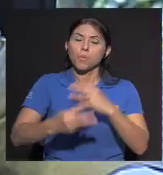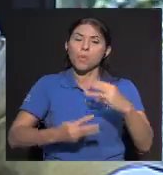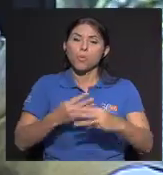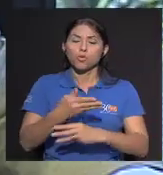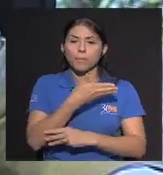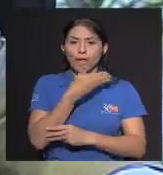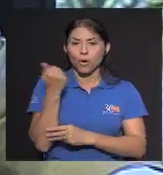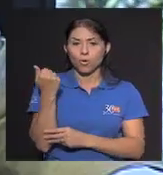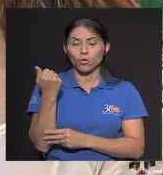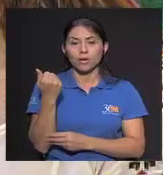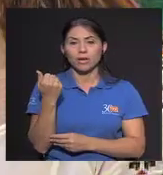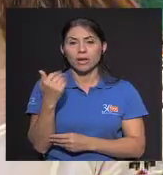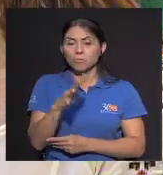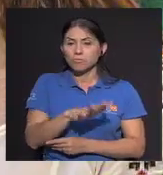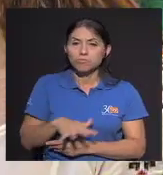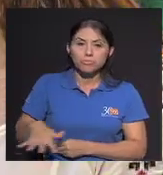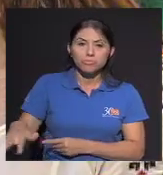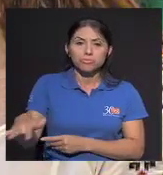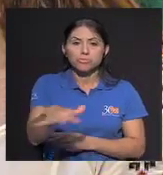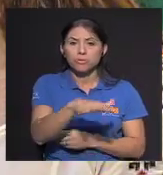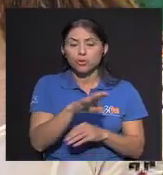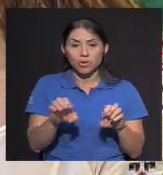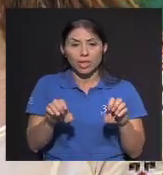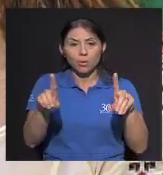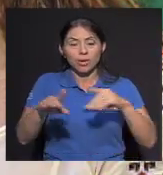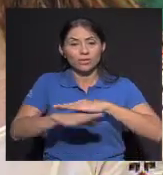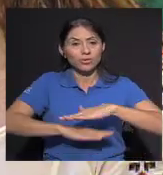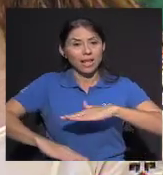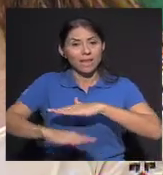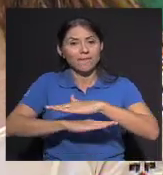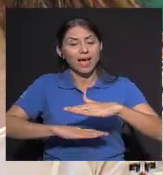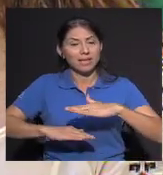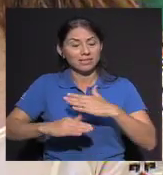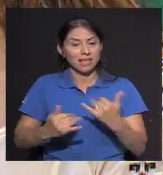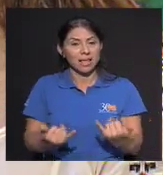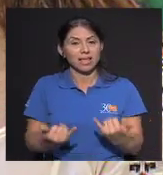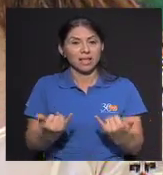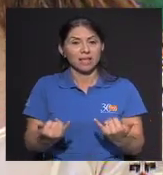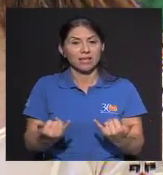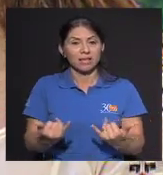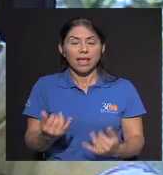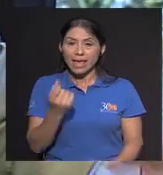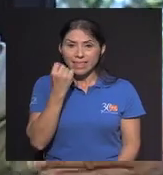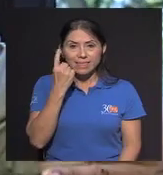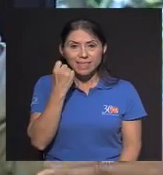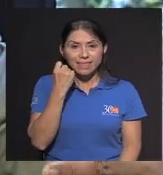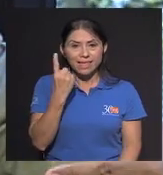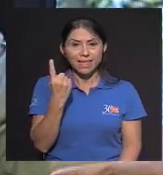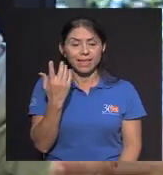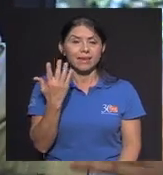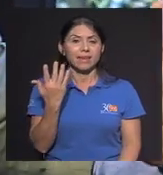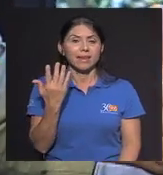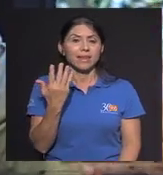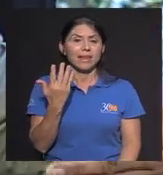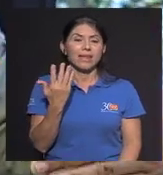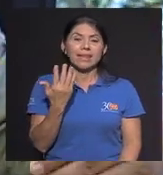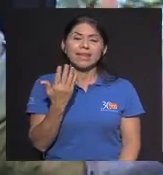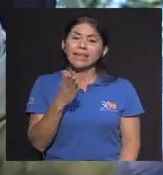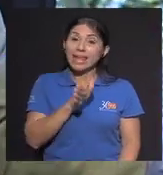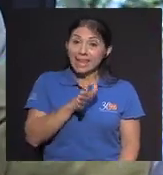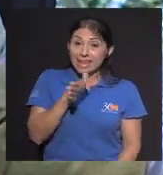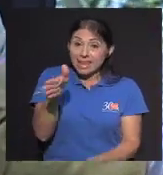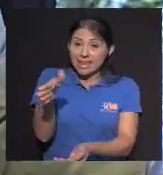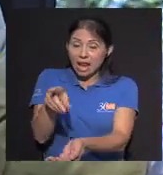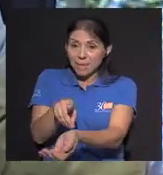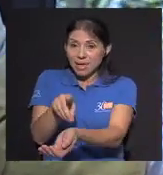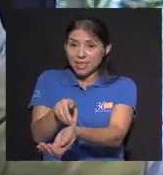mundo mejor Donde La educación Sea la base De nuestros días Entender Que ir al